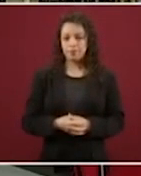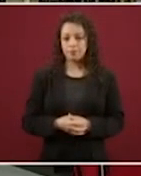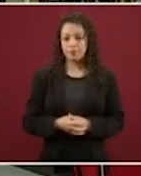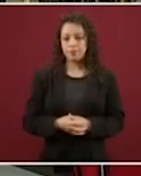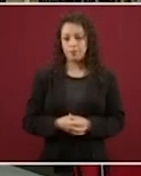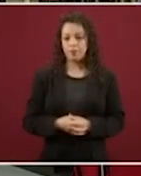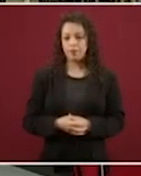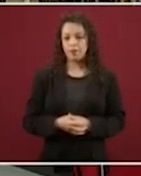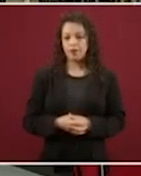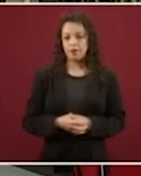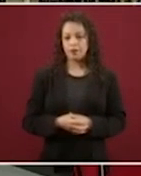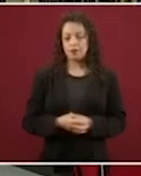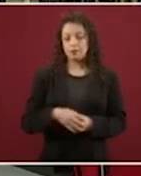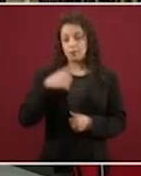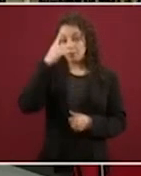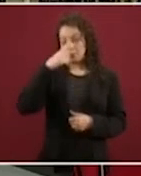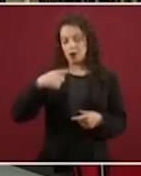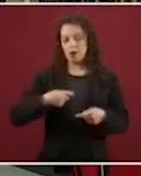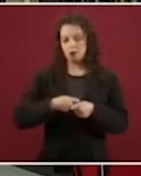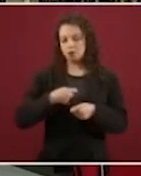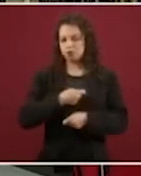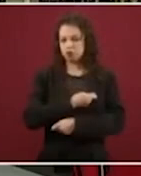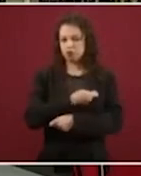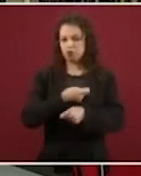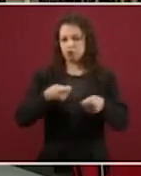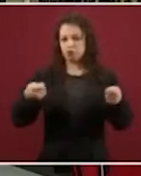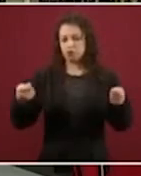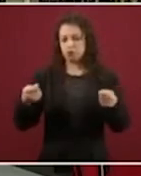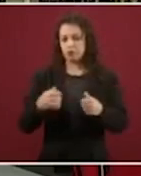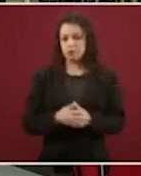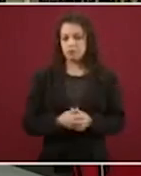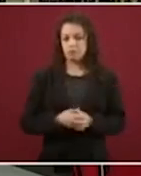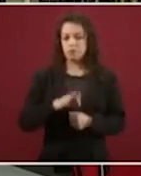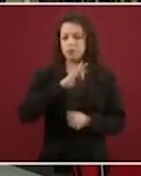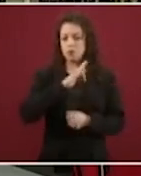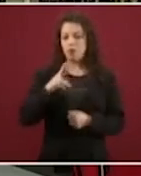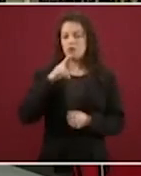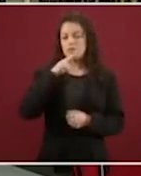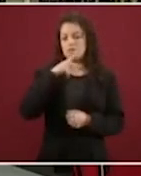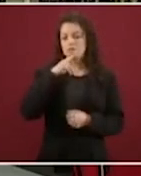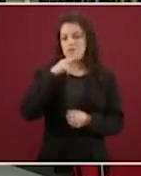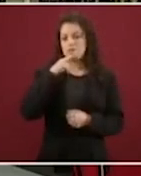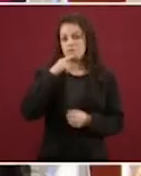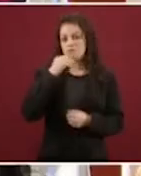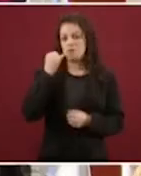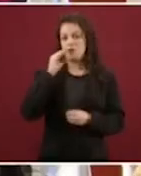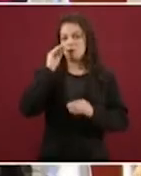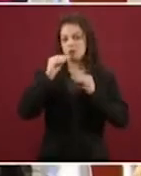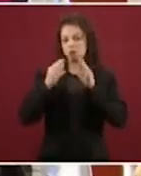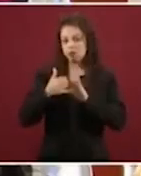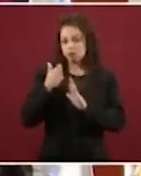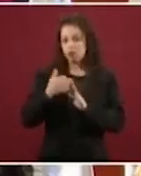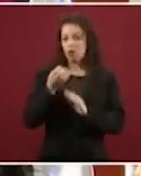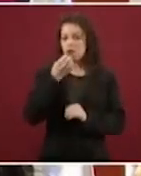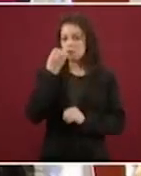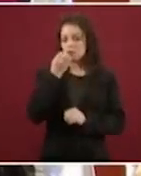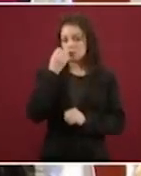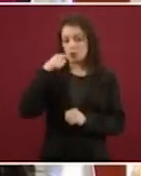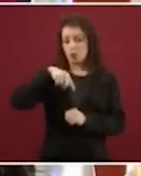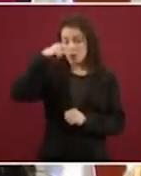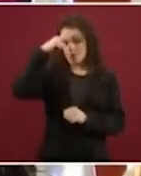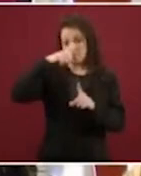directa, sin intermediarios, recursos para el mejoramiento y mantenimiento de las escuelas del país,